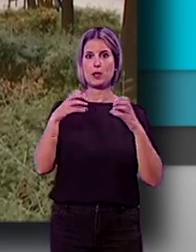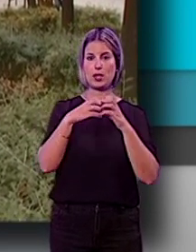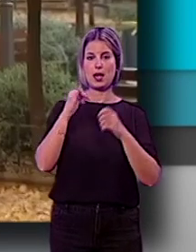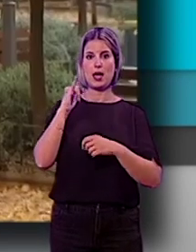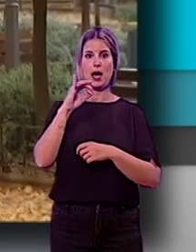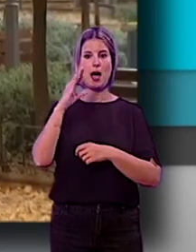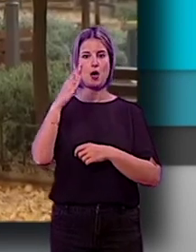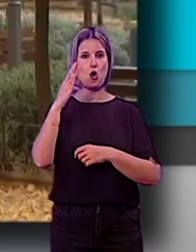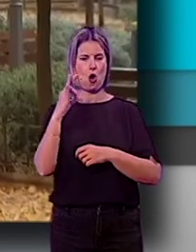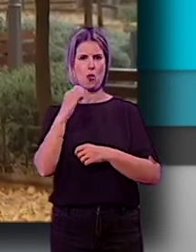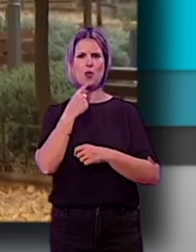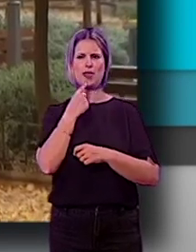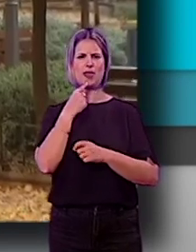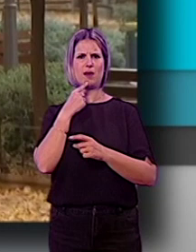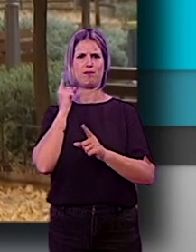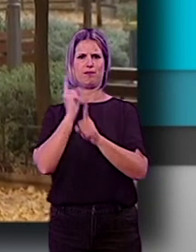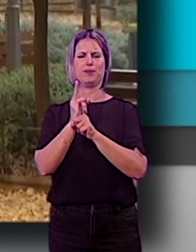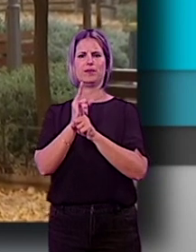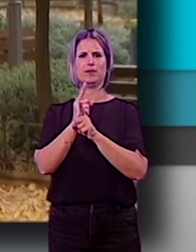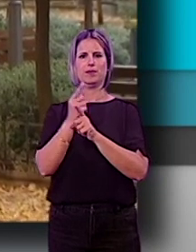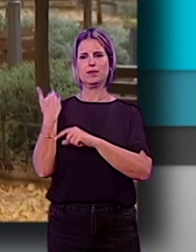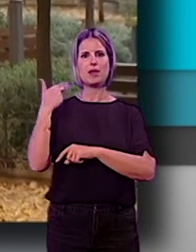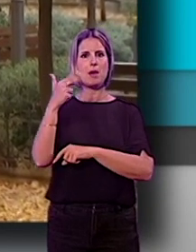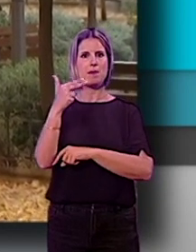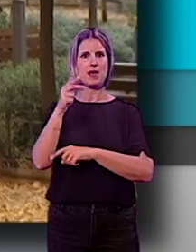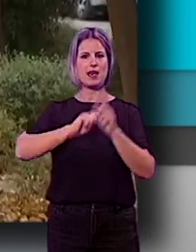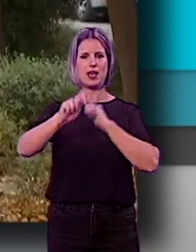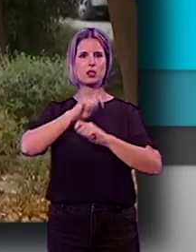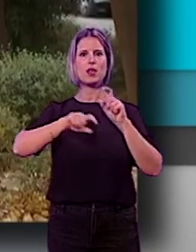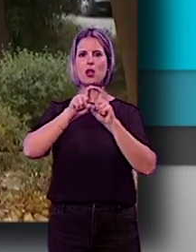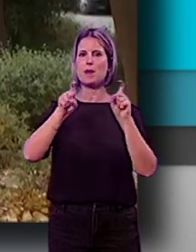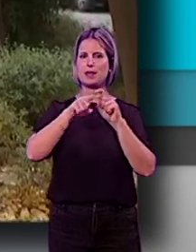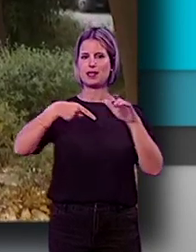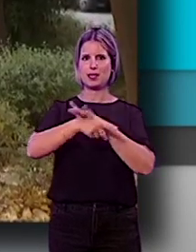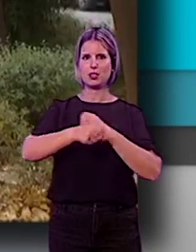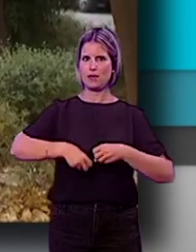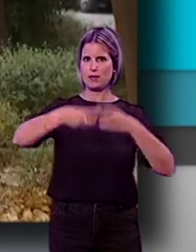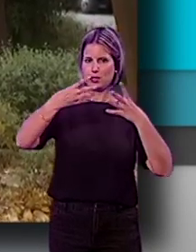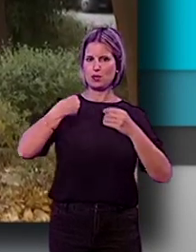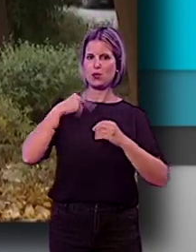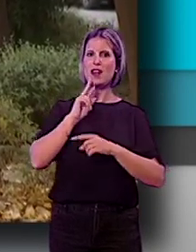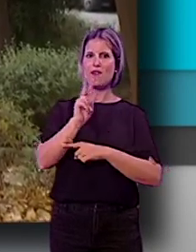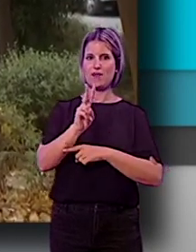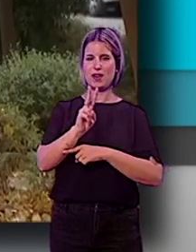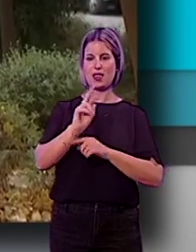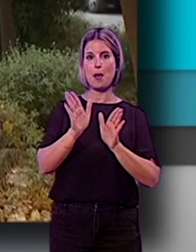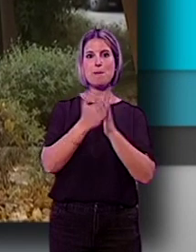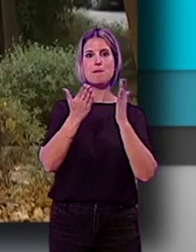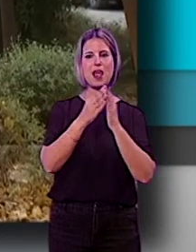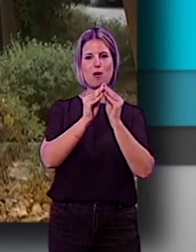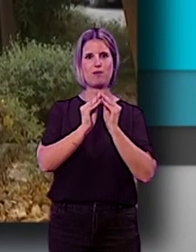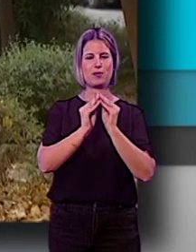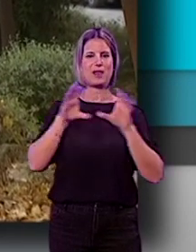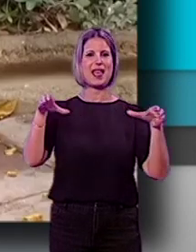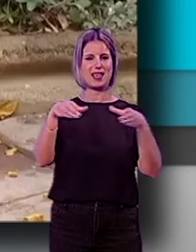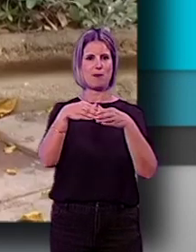se ha hecho eco de la impugnación presentada el pasado viernes por la Asociación de Empresas de Gestión de Infraestructuras Verdes al pliego elaborado por el